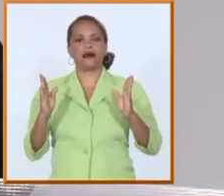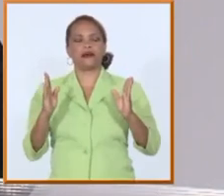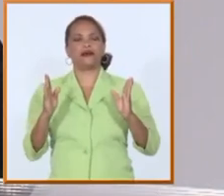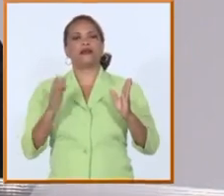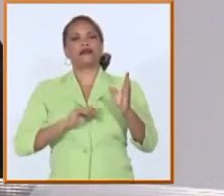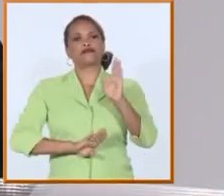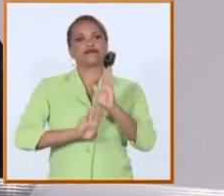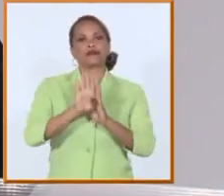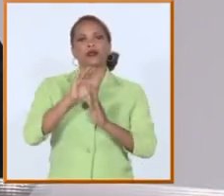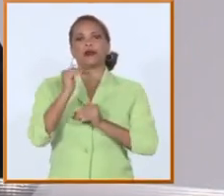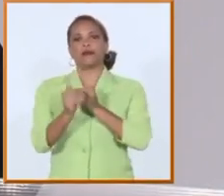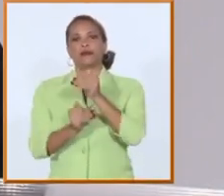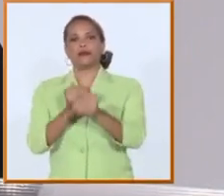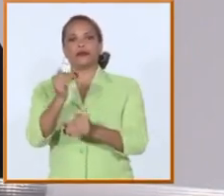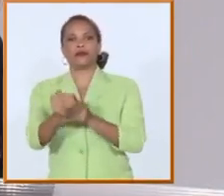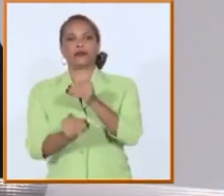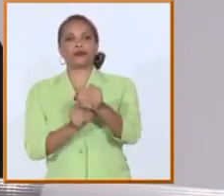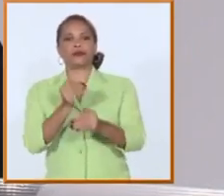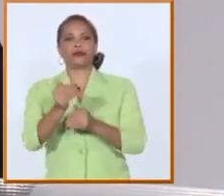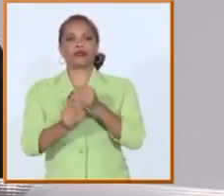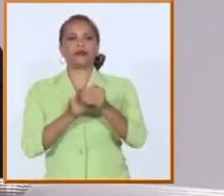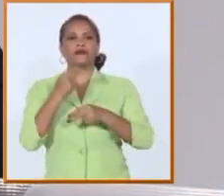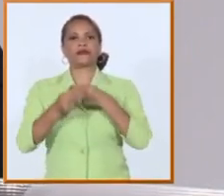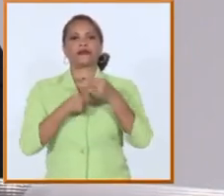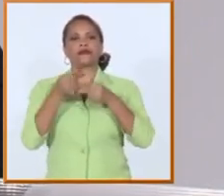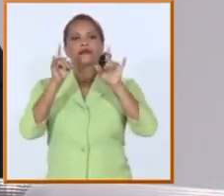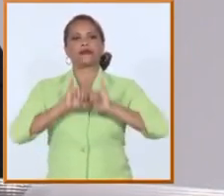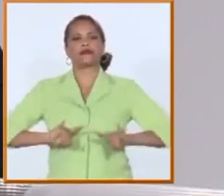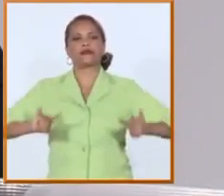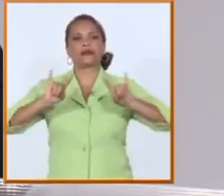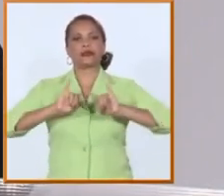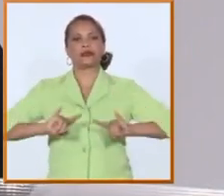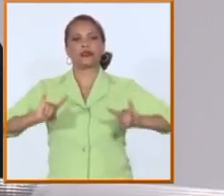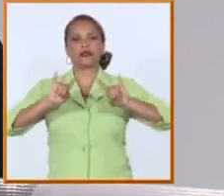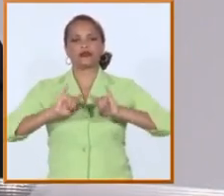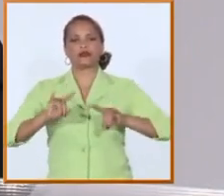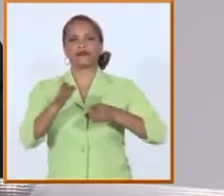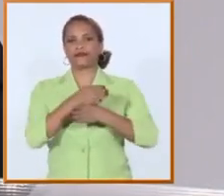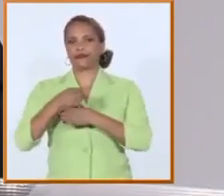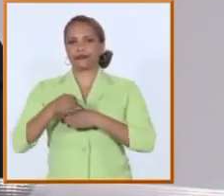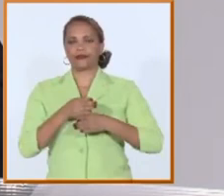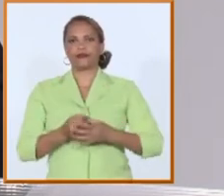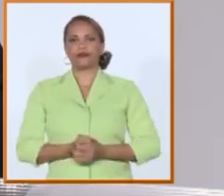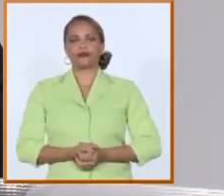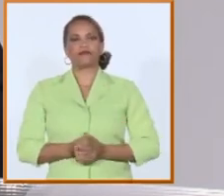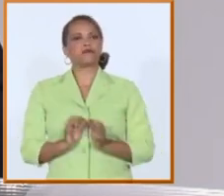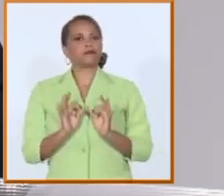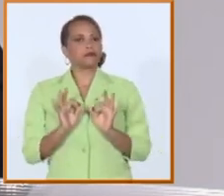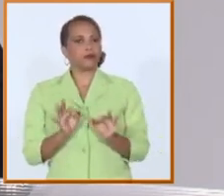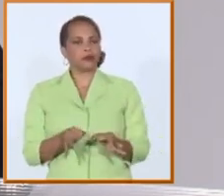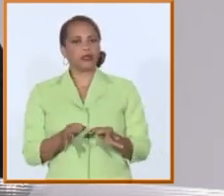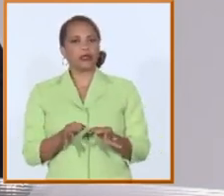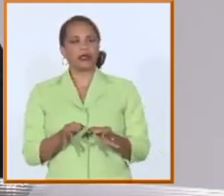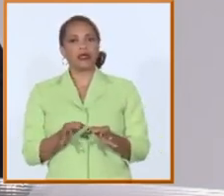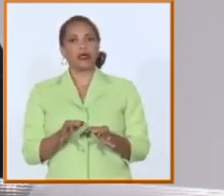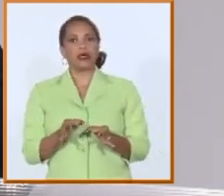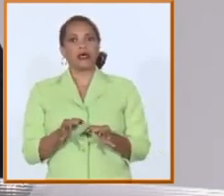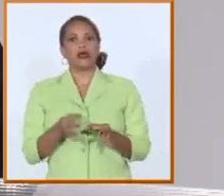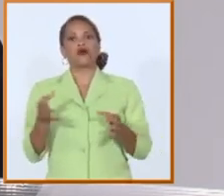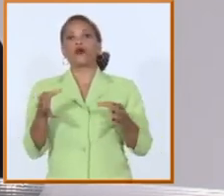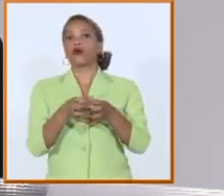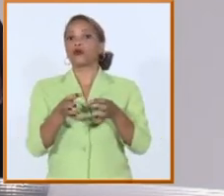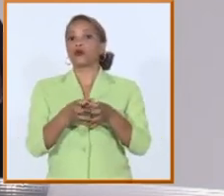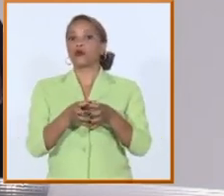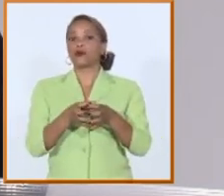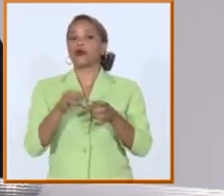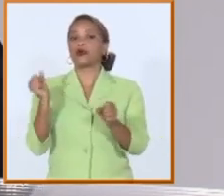que habitualmente desarrollan las universidades las ECT y demás efectivamente hay un grupo de retos importantes